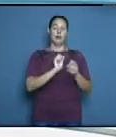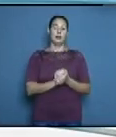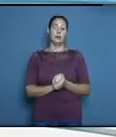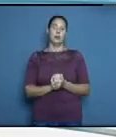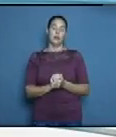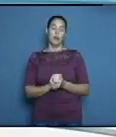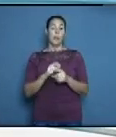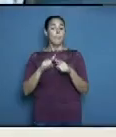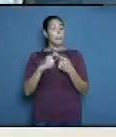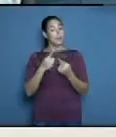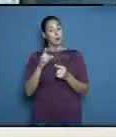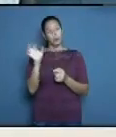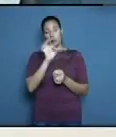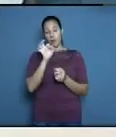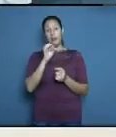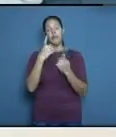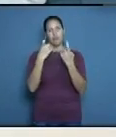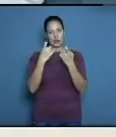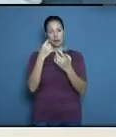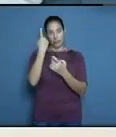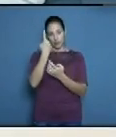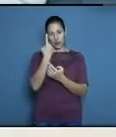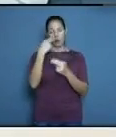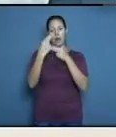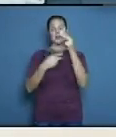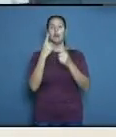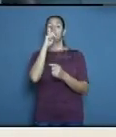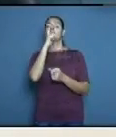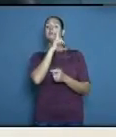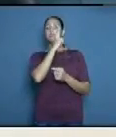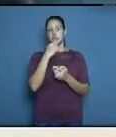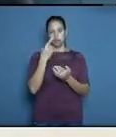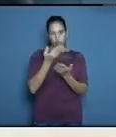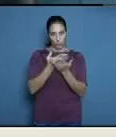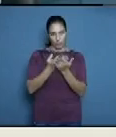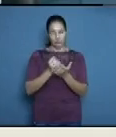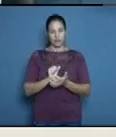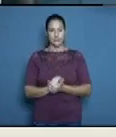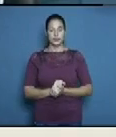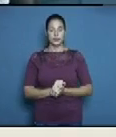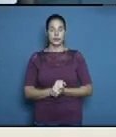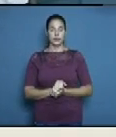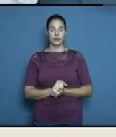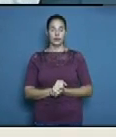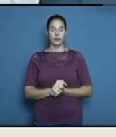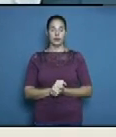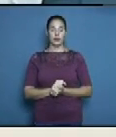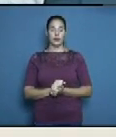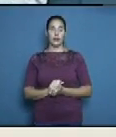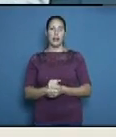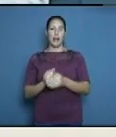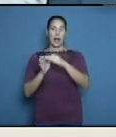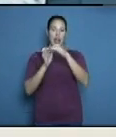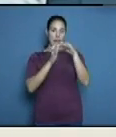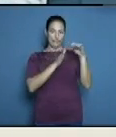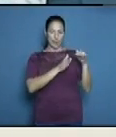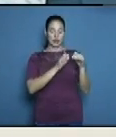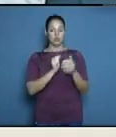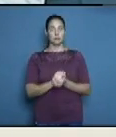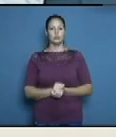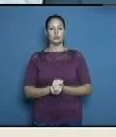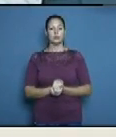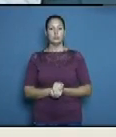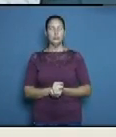todavía bueno por acá Eileen Abreu la directora del programa Buen Tiempo también nos está escribiendo en estos momentos